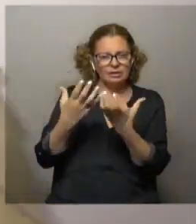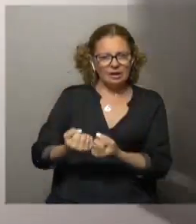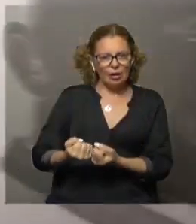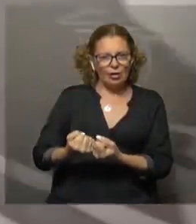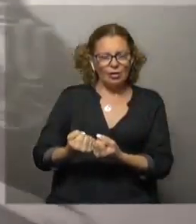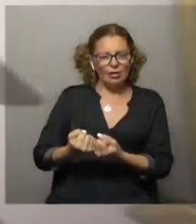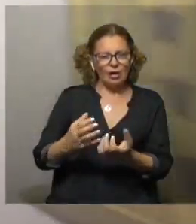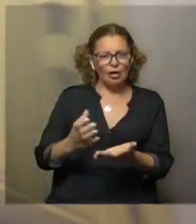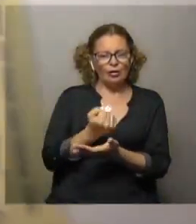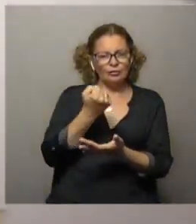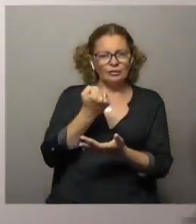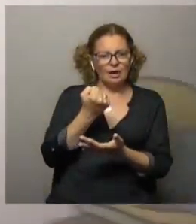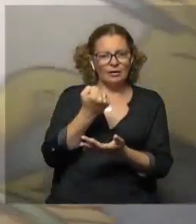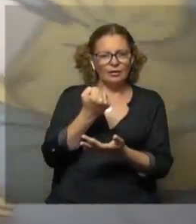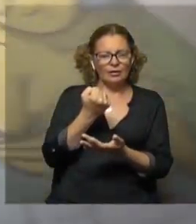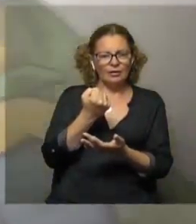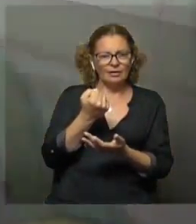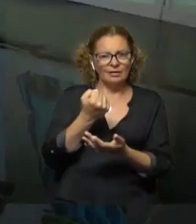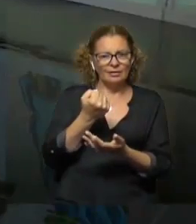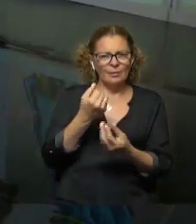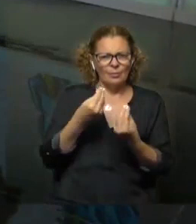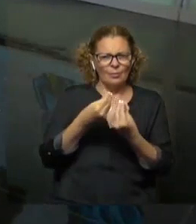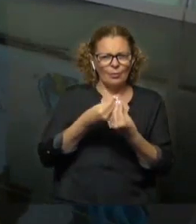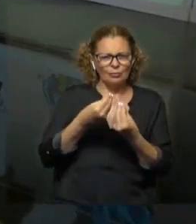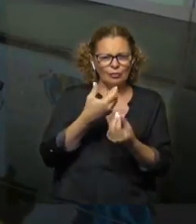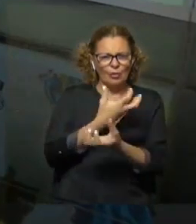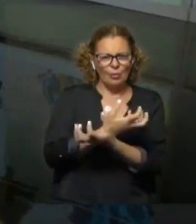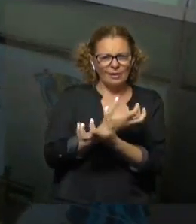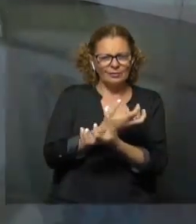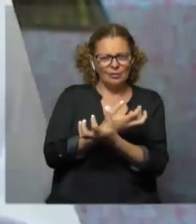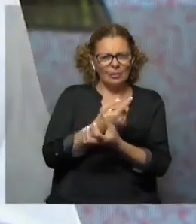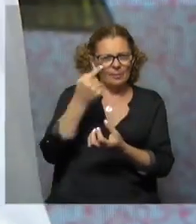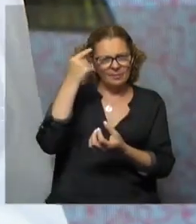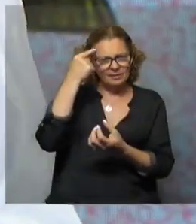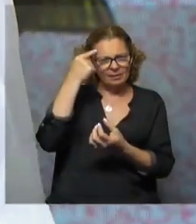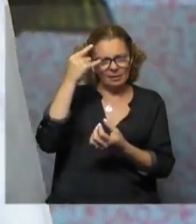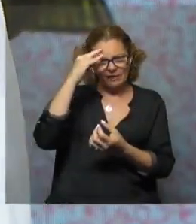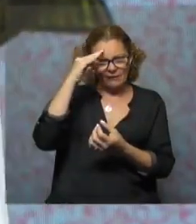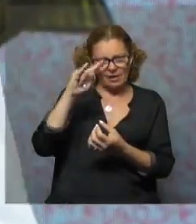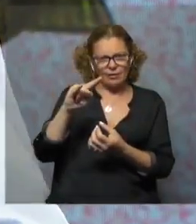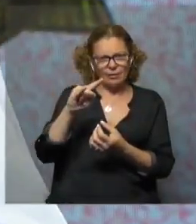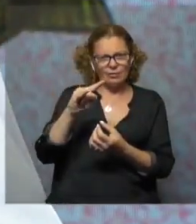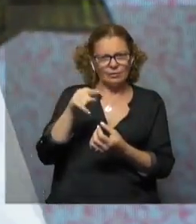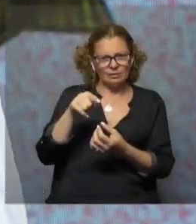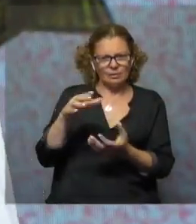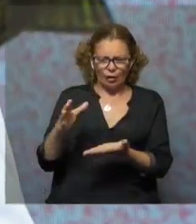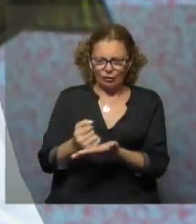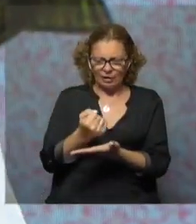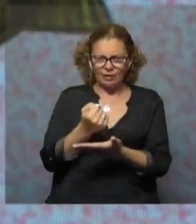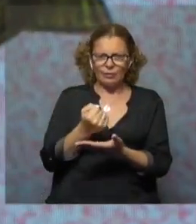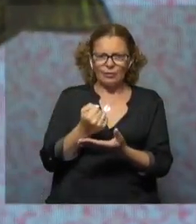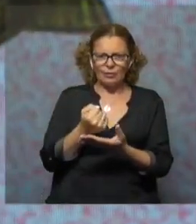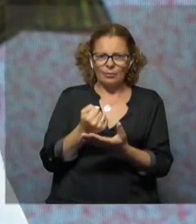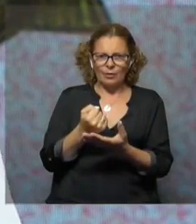y encontraron en el lecho del arroyo un montón de huesos, pensaron que eran de vacú, no sé, resultó que era un gran